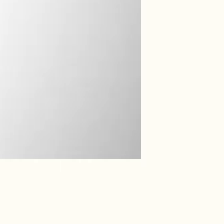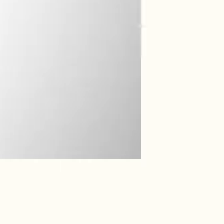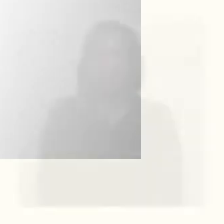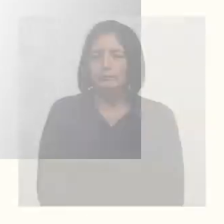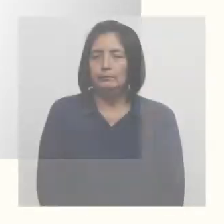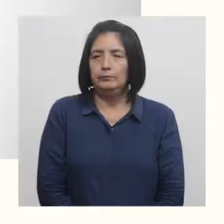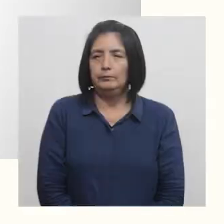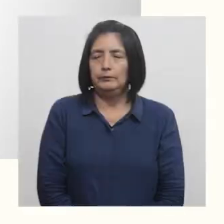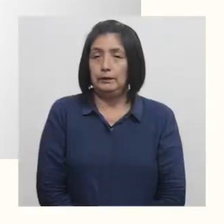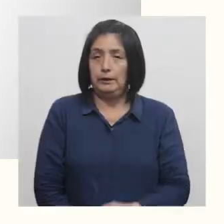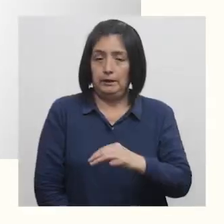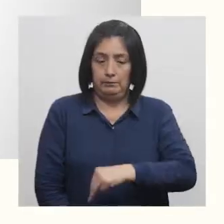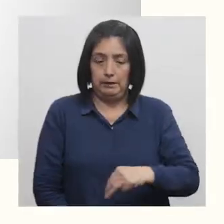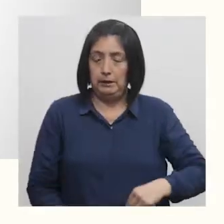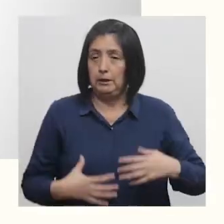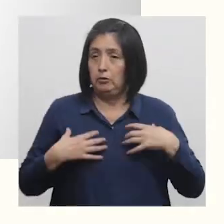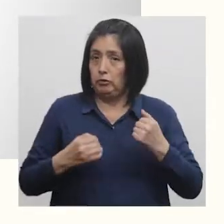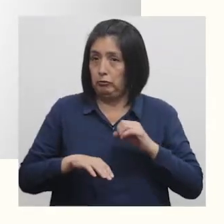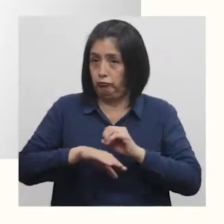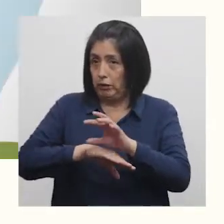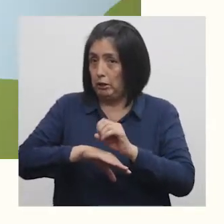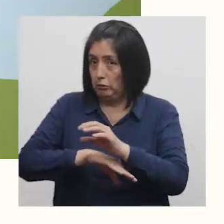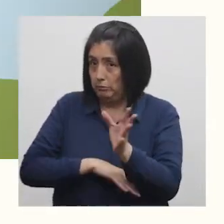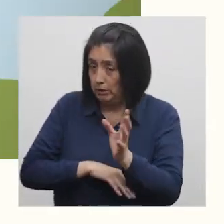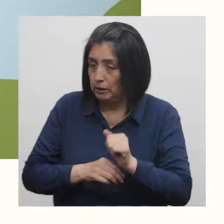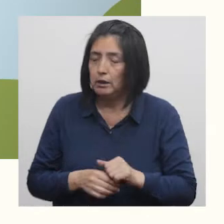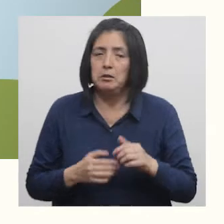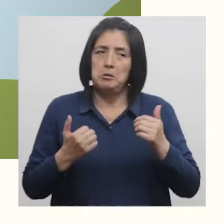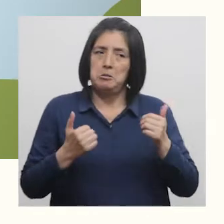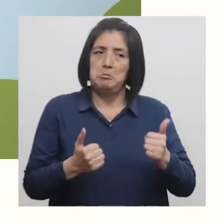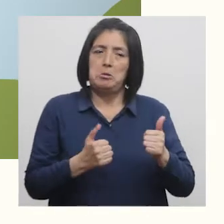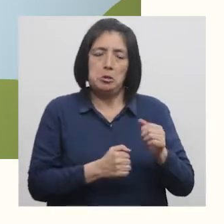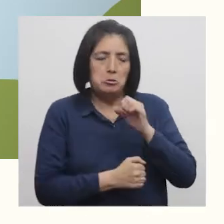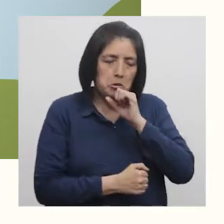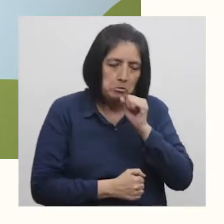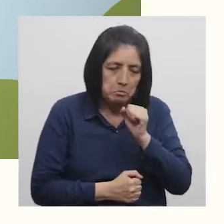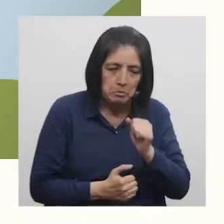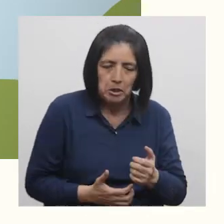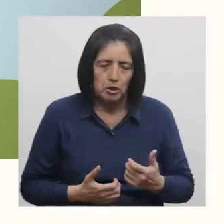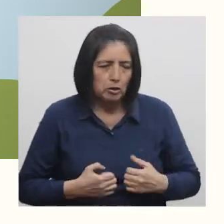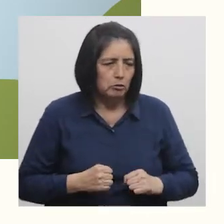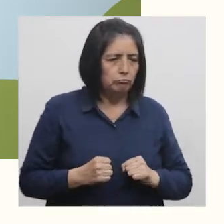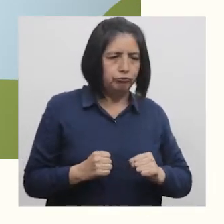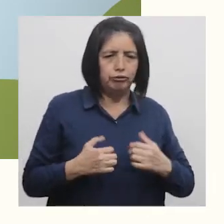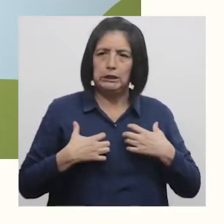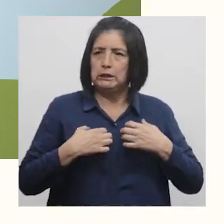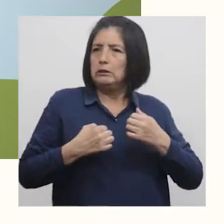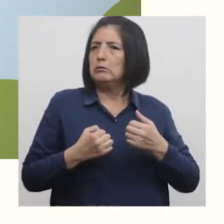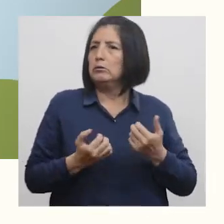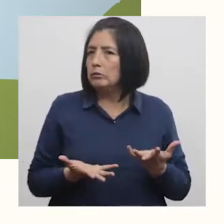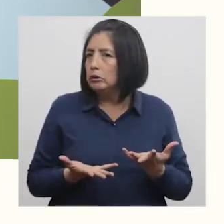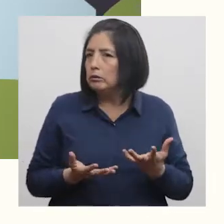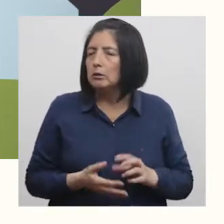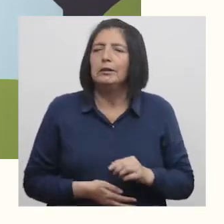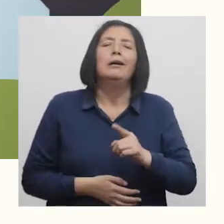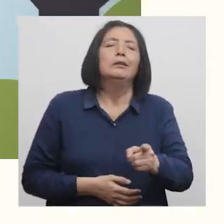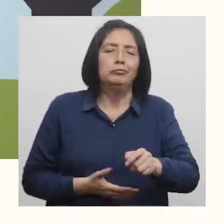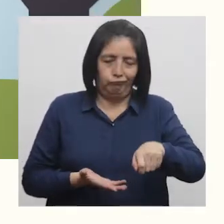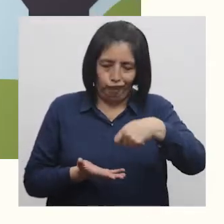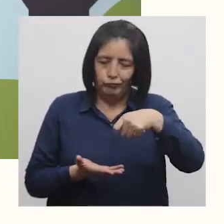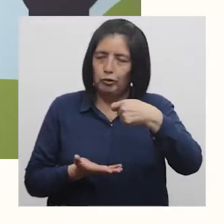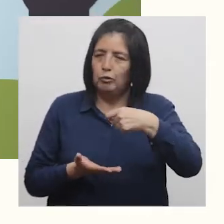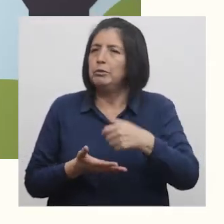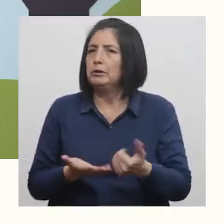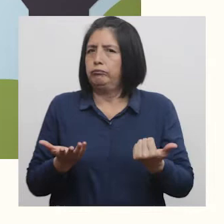El Ministerio de Salud te recomienda Para tener un envejecimiento activo Productivo y saludable Consume alimentos